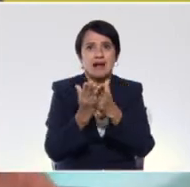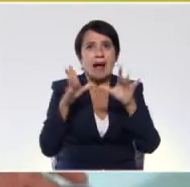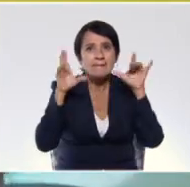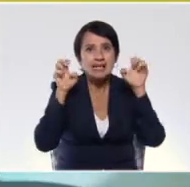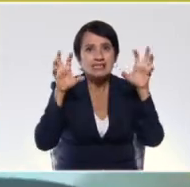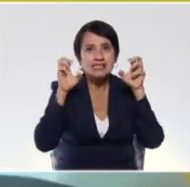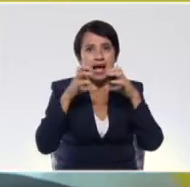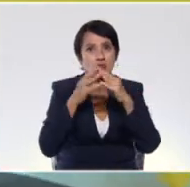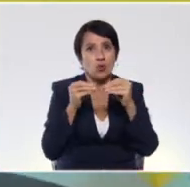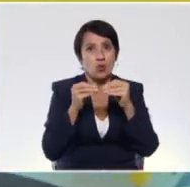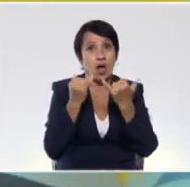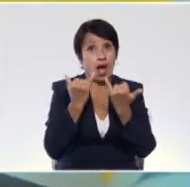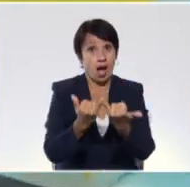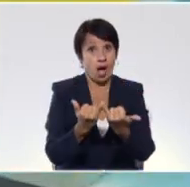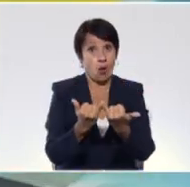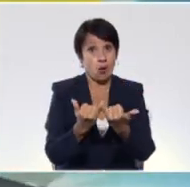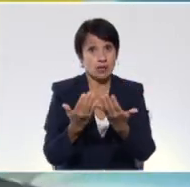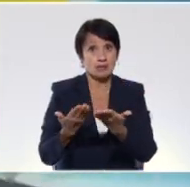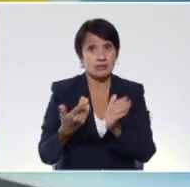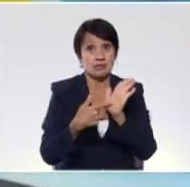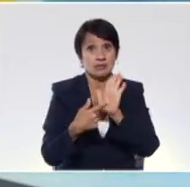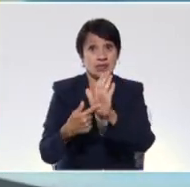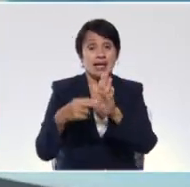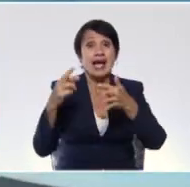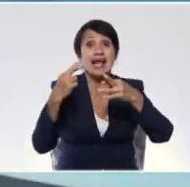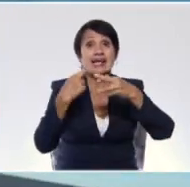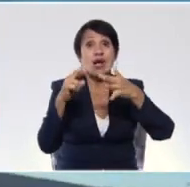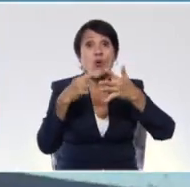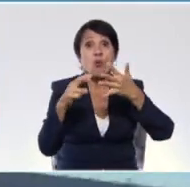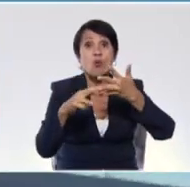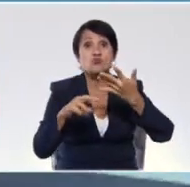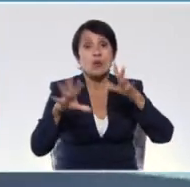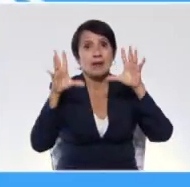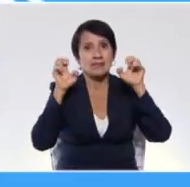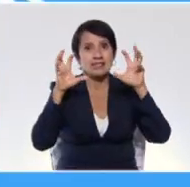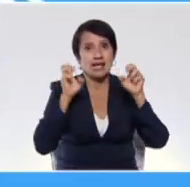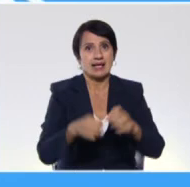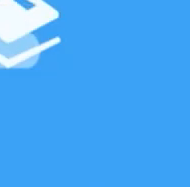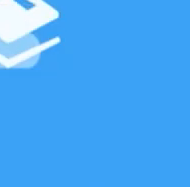Pero ahora continuamos con nuestro segmento de recursos para el aprendizaje.